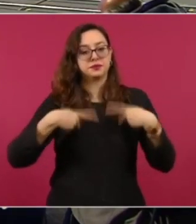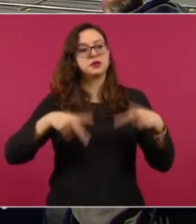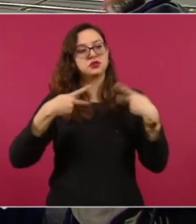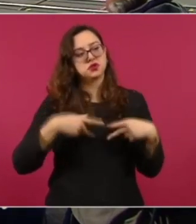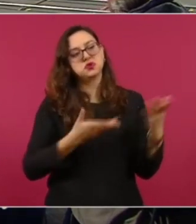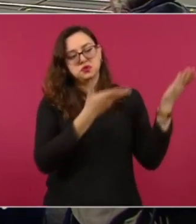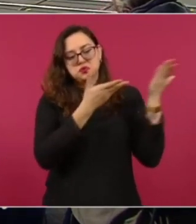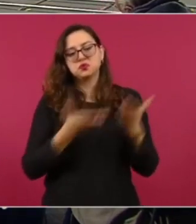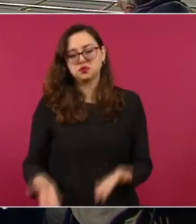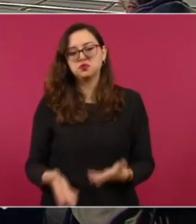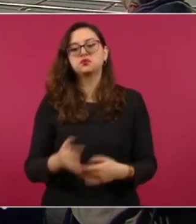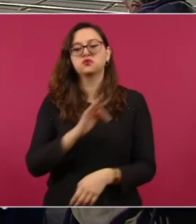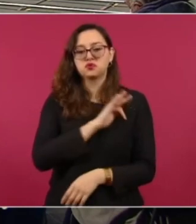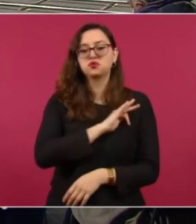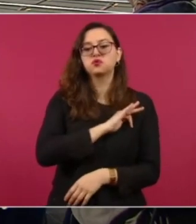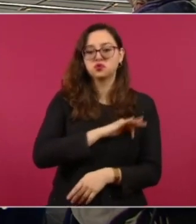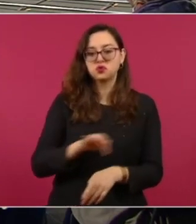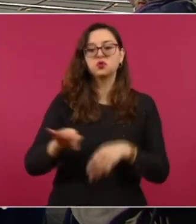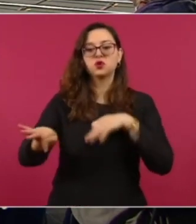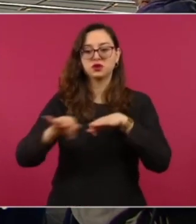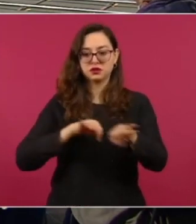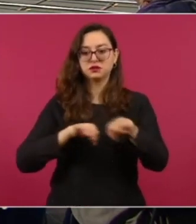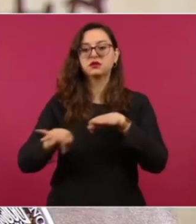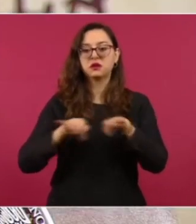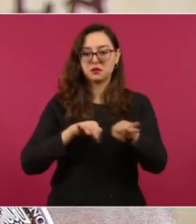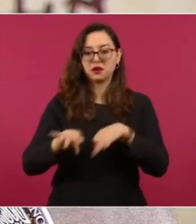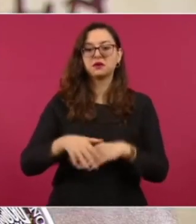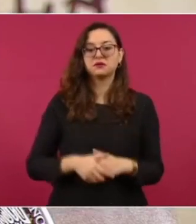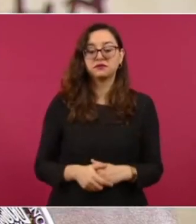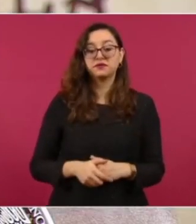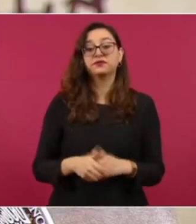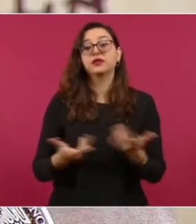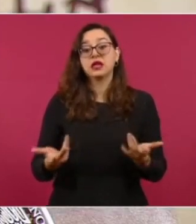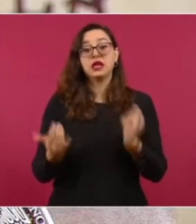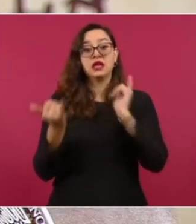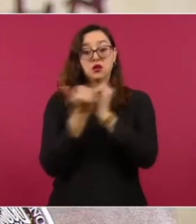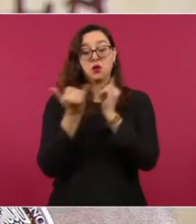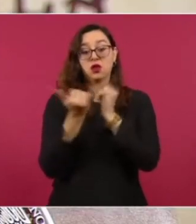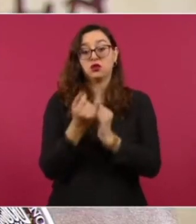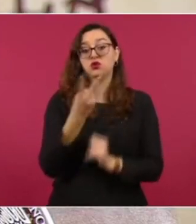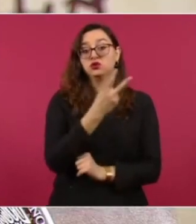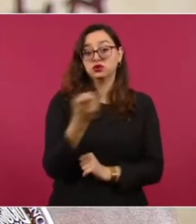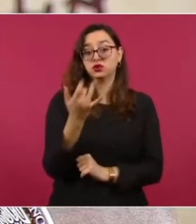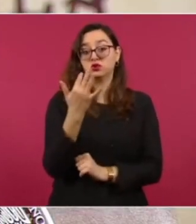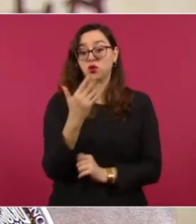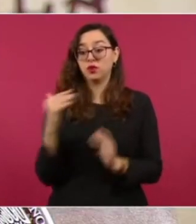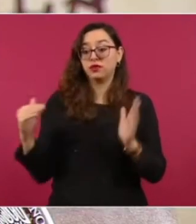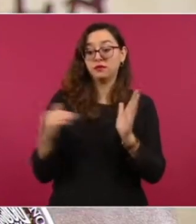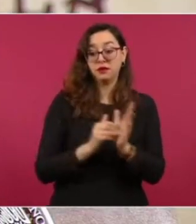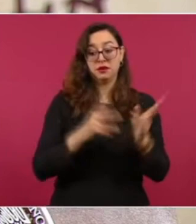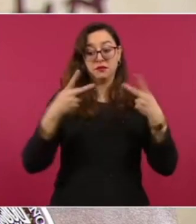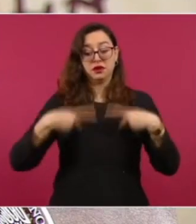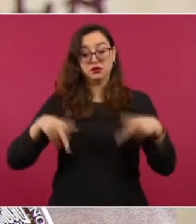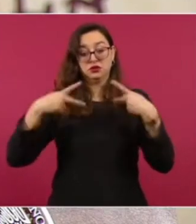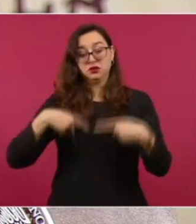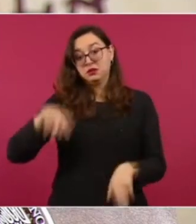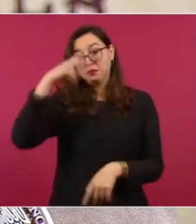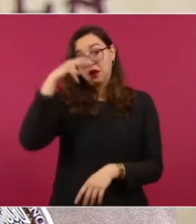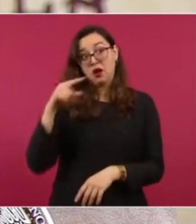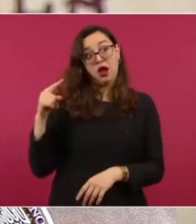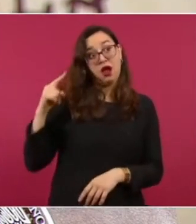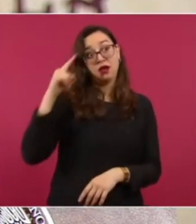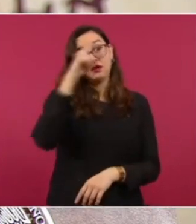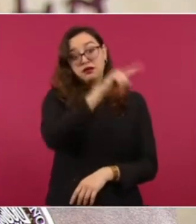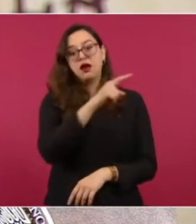estadounidense a los 250 mil mexicanos que tienen derecho a ello el tercer tema